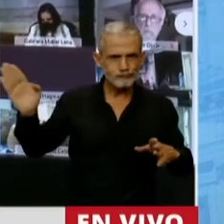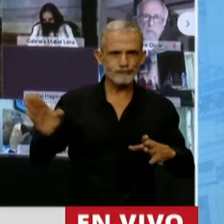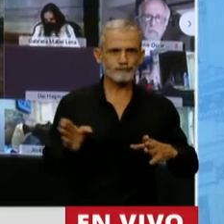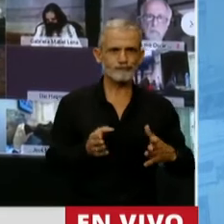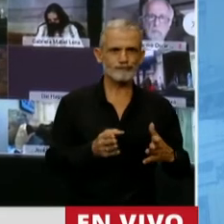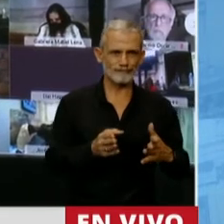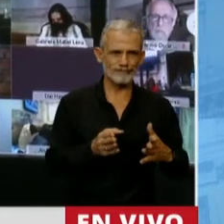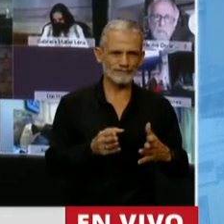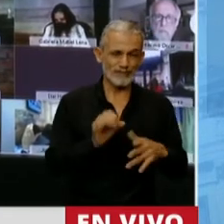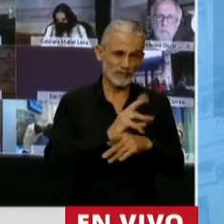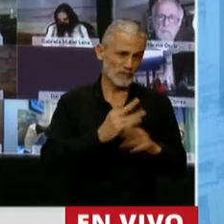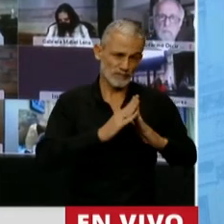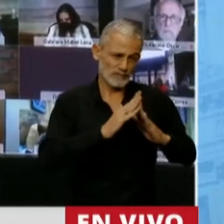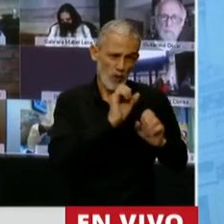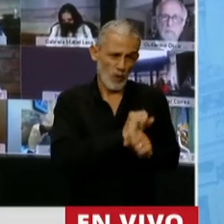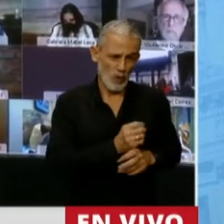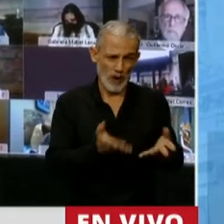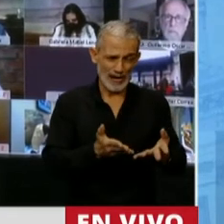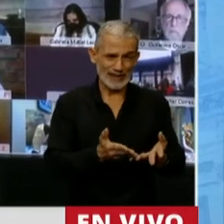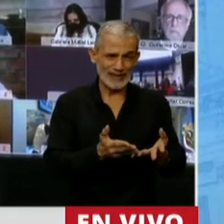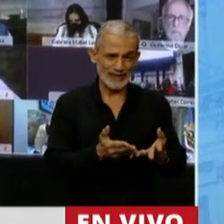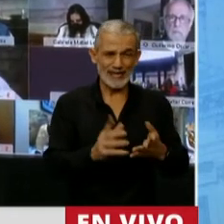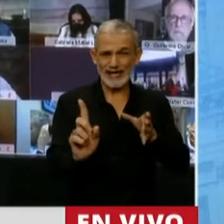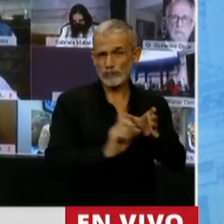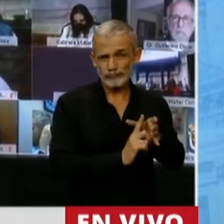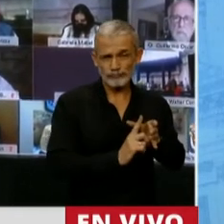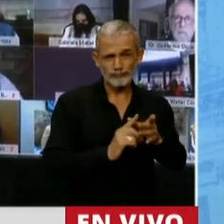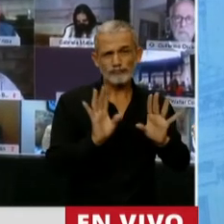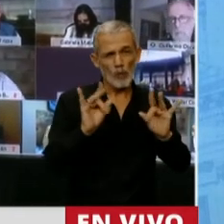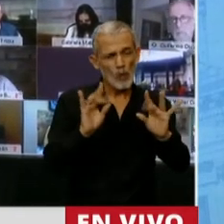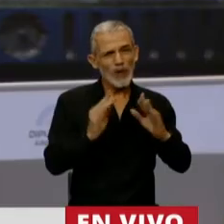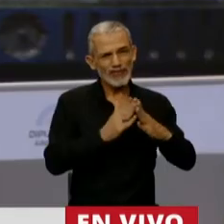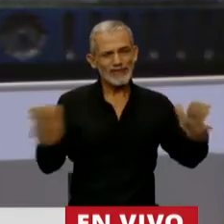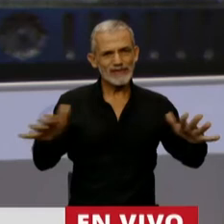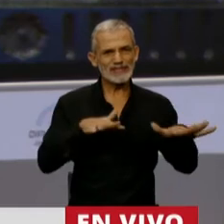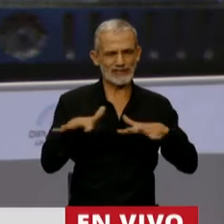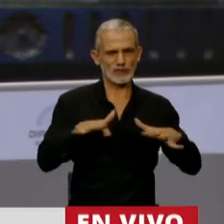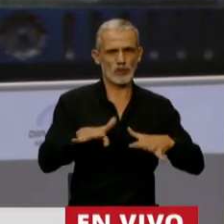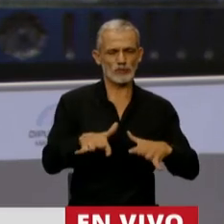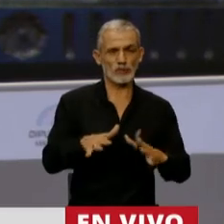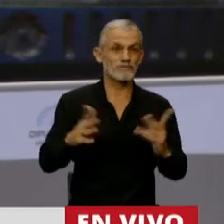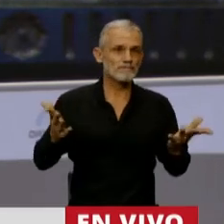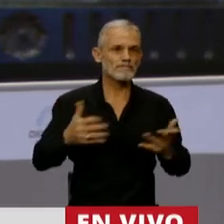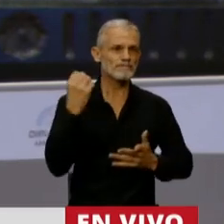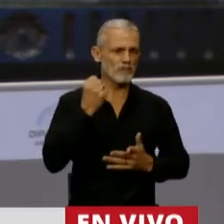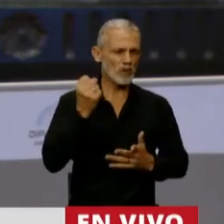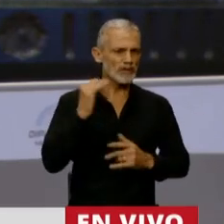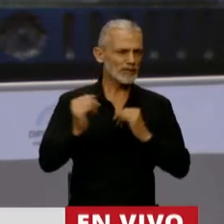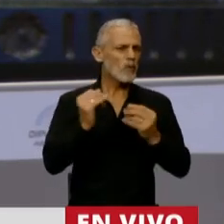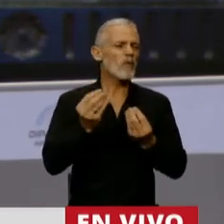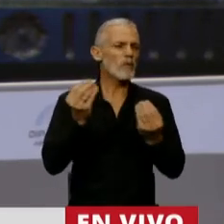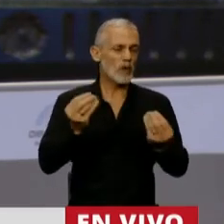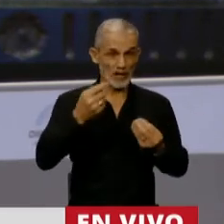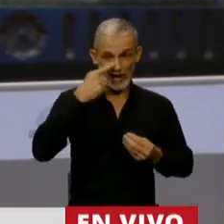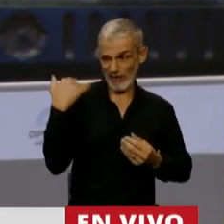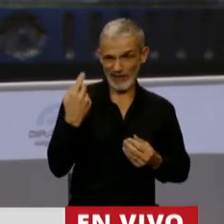asumido el gobierno, lo hemos atravesado en un contexto de absoluta complejidad, y me parece también importante mencionarlo, porque